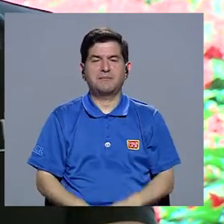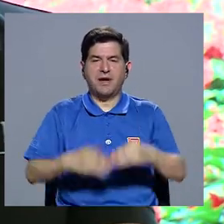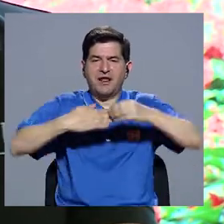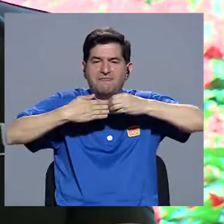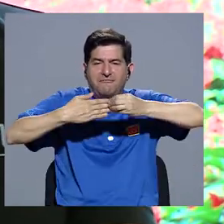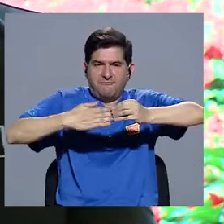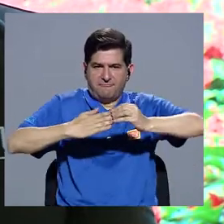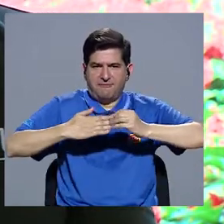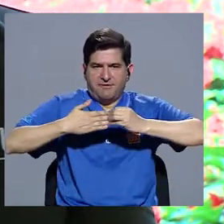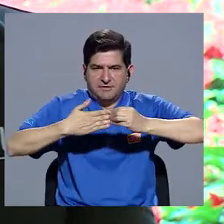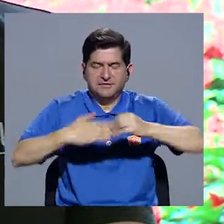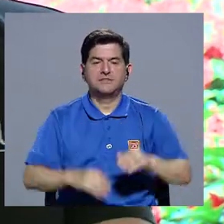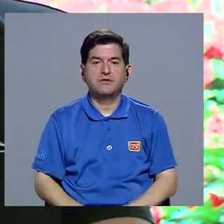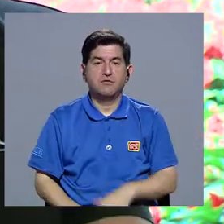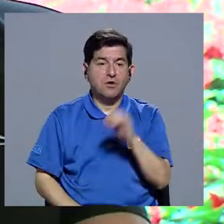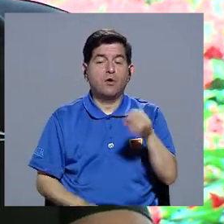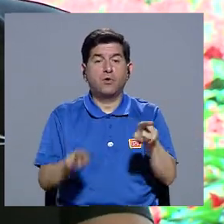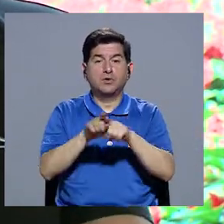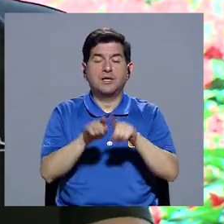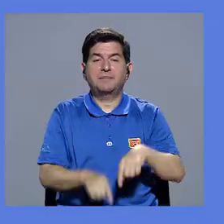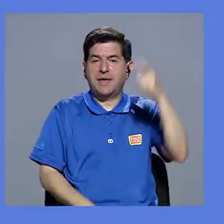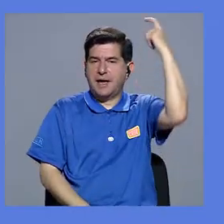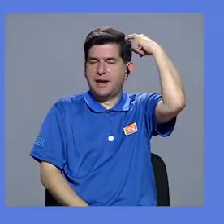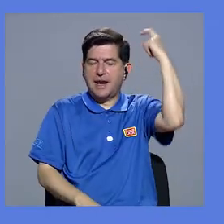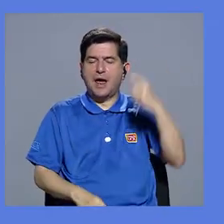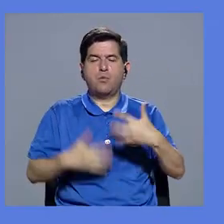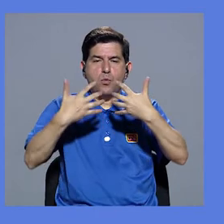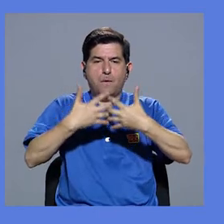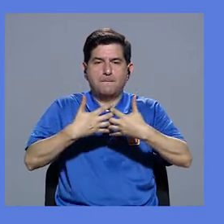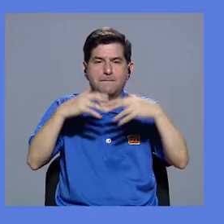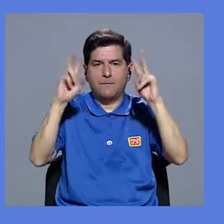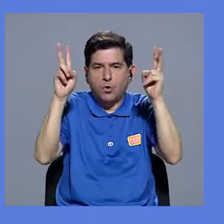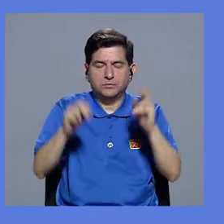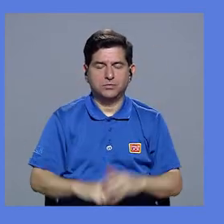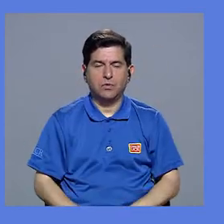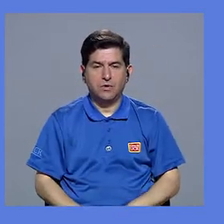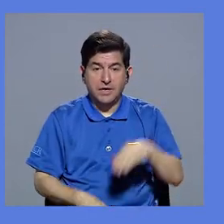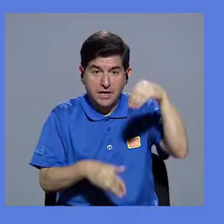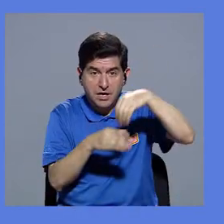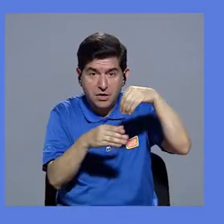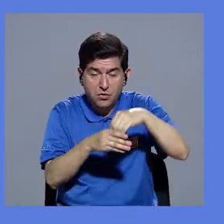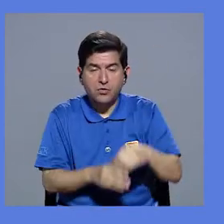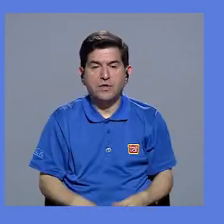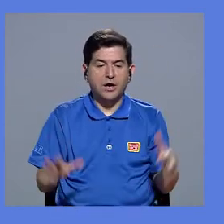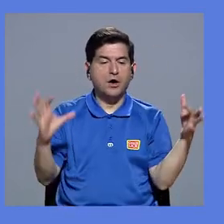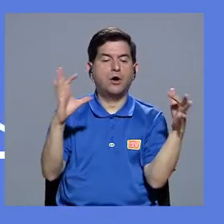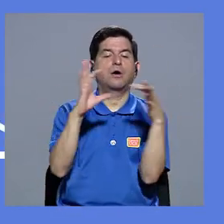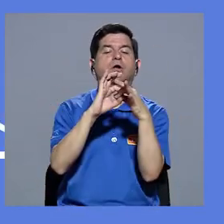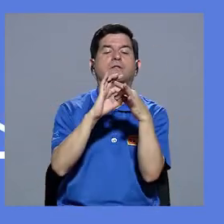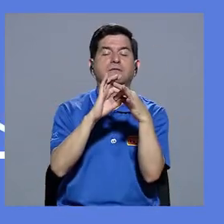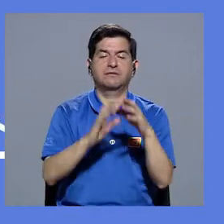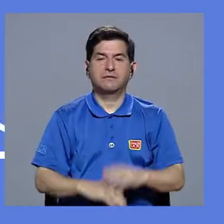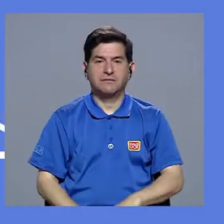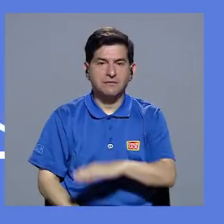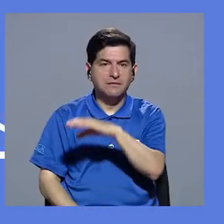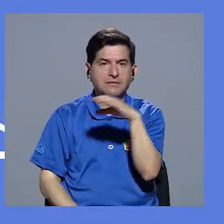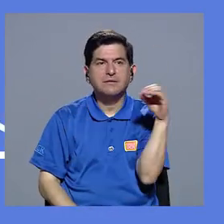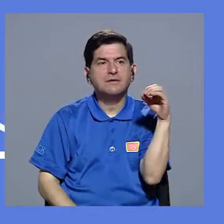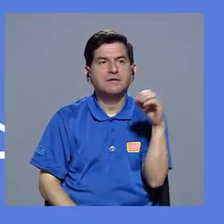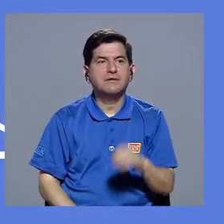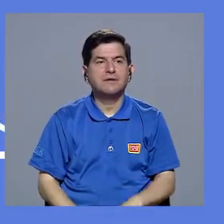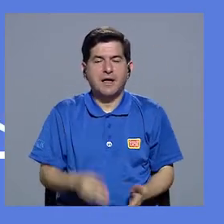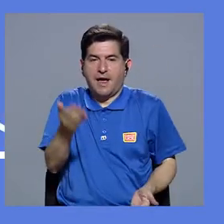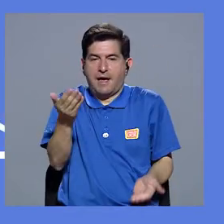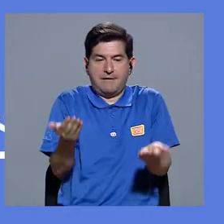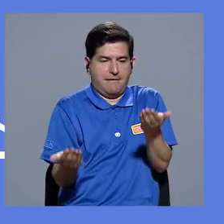también existe ejercicio neuromotor. Básicamente estaríamos hablando sobre ejercicios que involucren coordinación, por ejemplo,